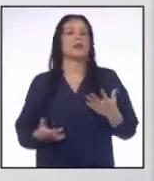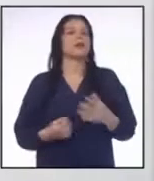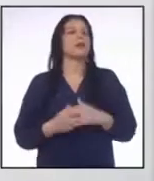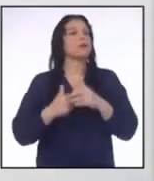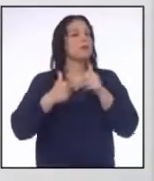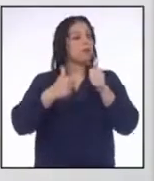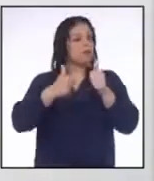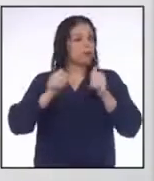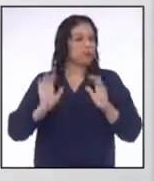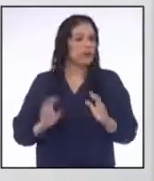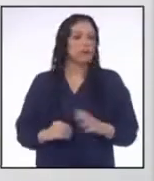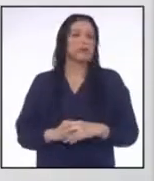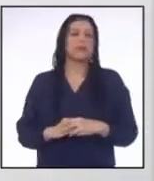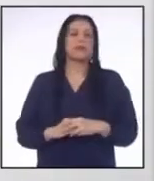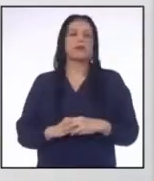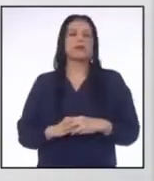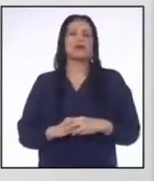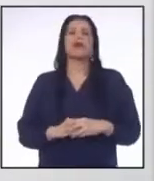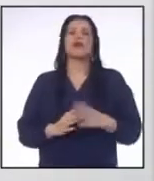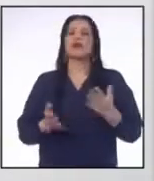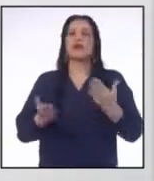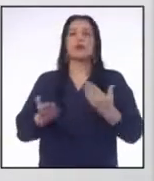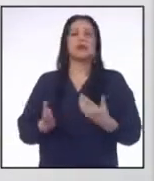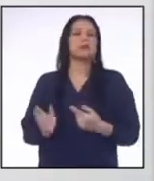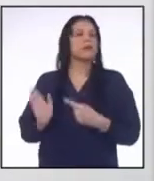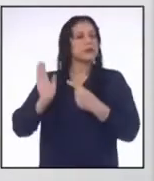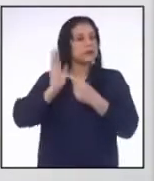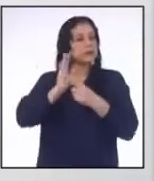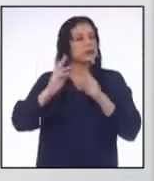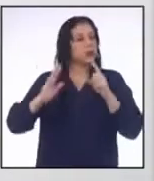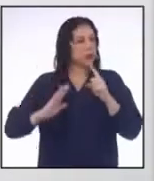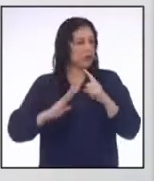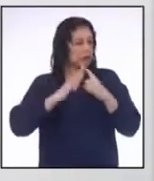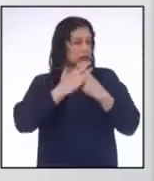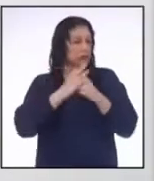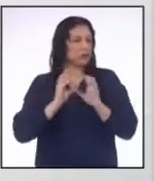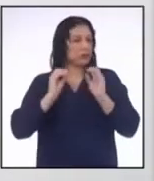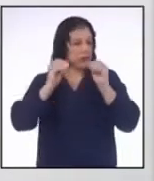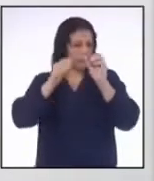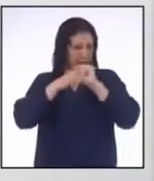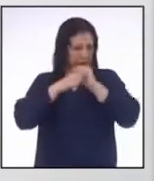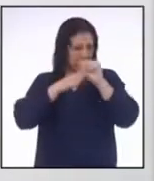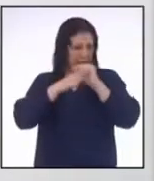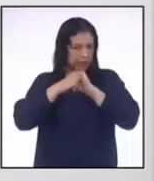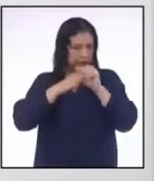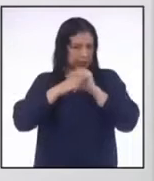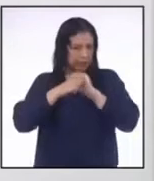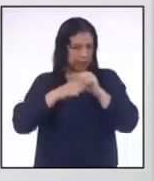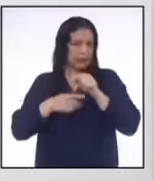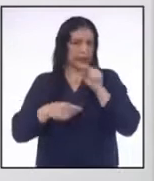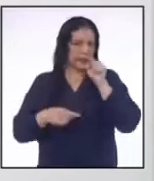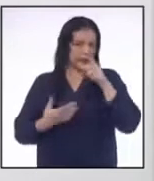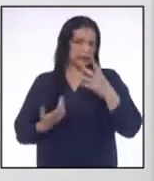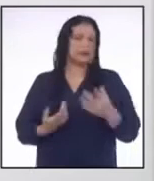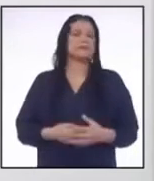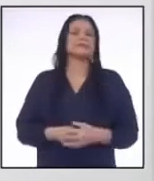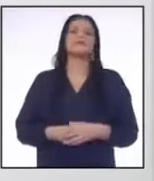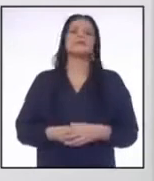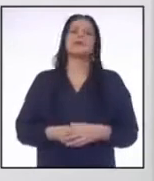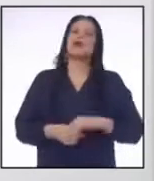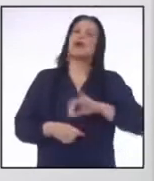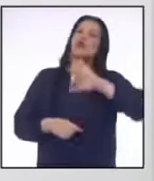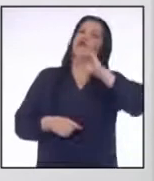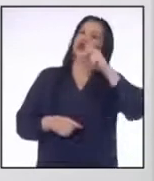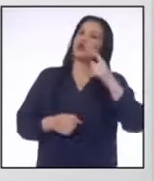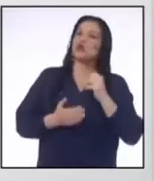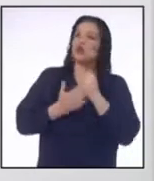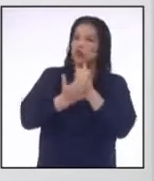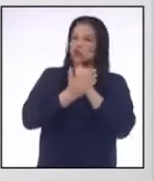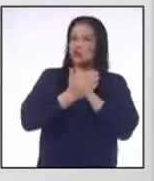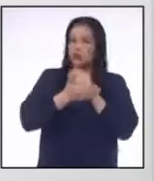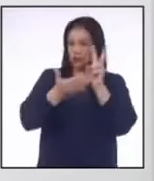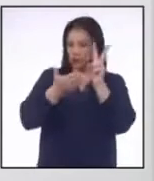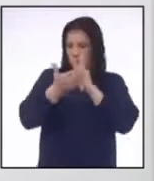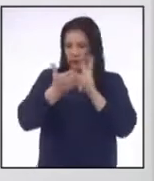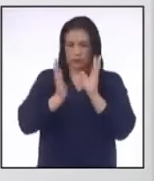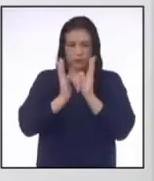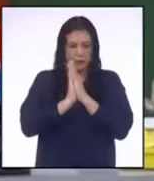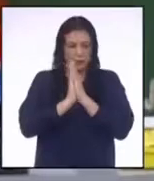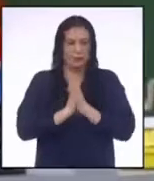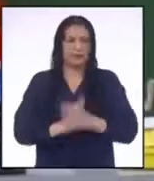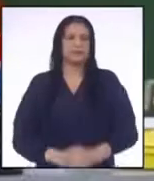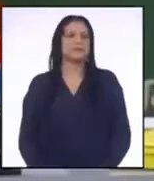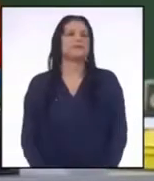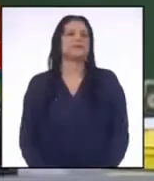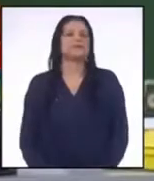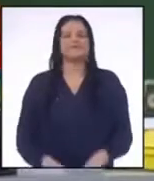Muy bien Les traje una situación para ver la aplicación de esta propiedad Junior, ayúdanos con la lectura, por